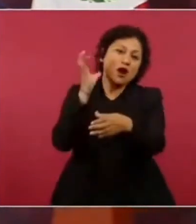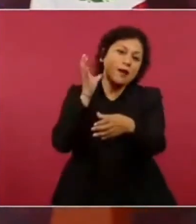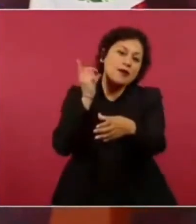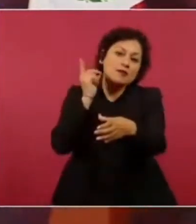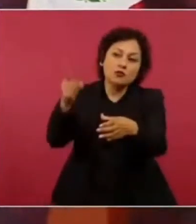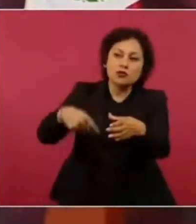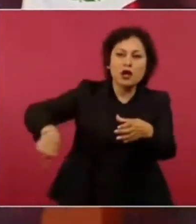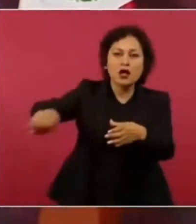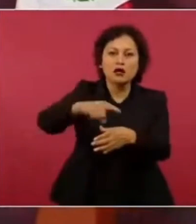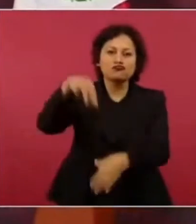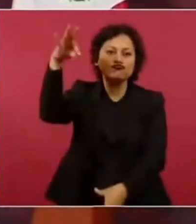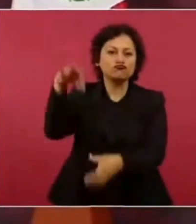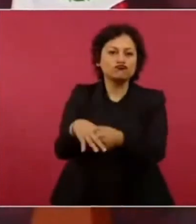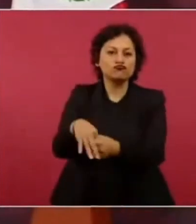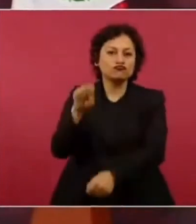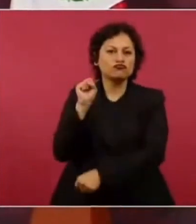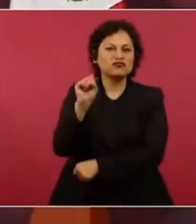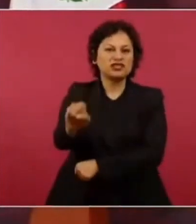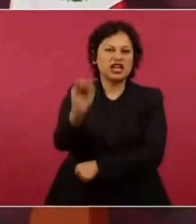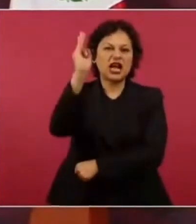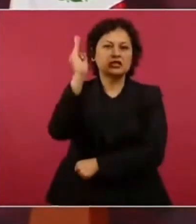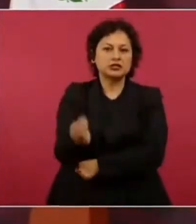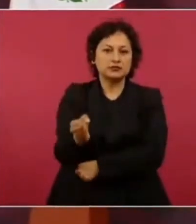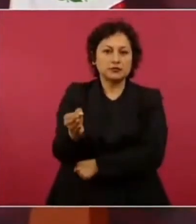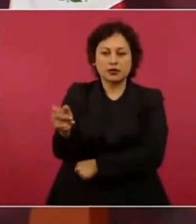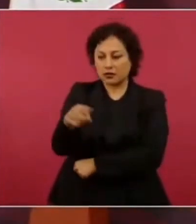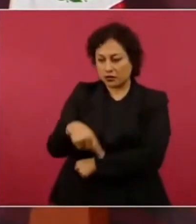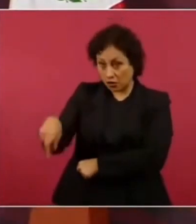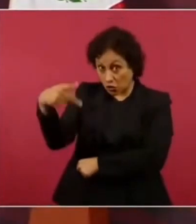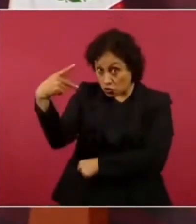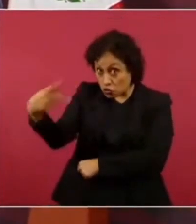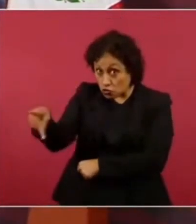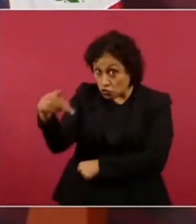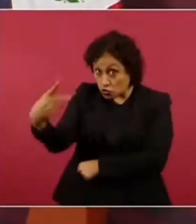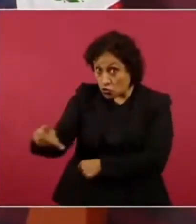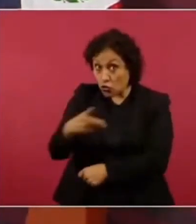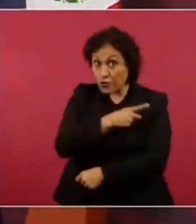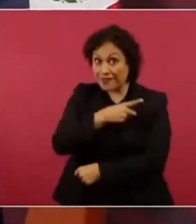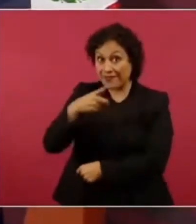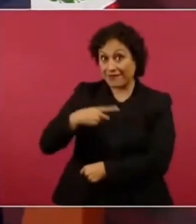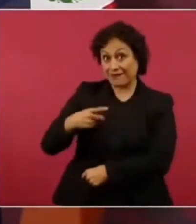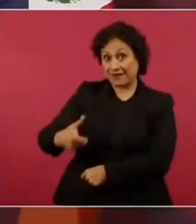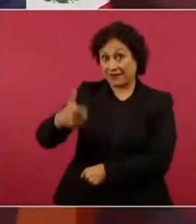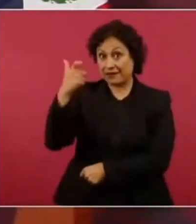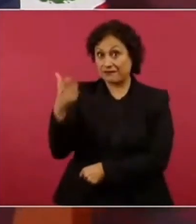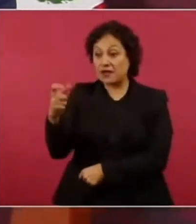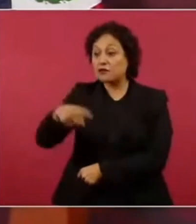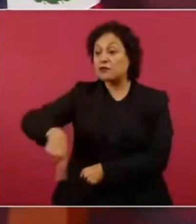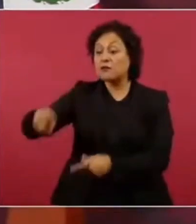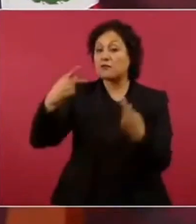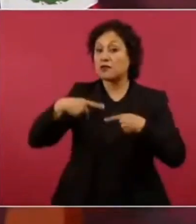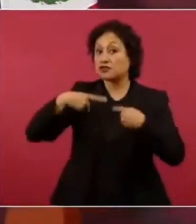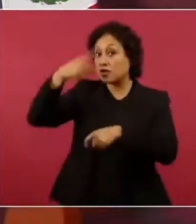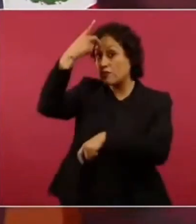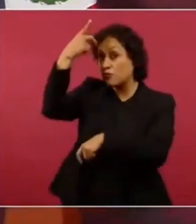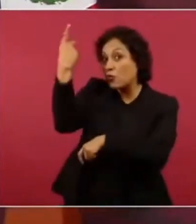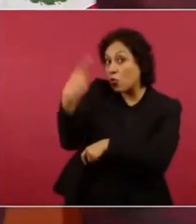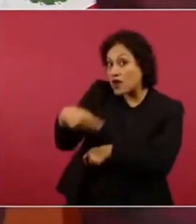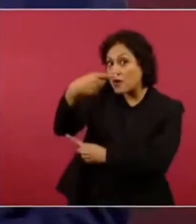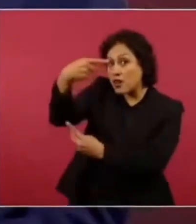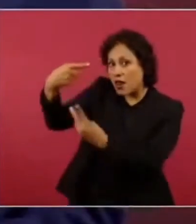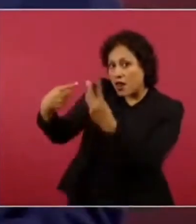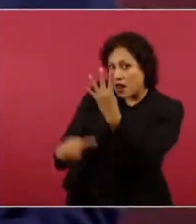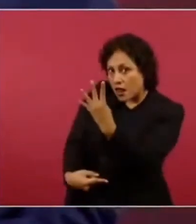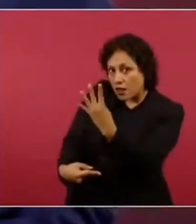deudas privadas en deuda pública. ¿Saben que Zedillo que